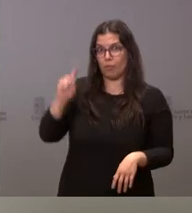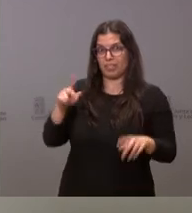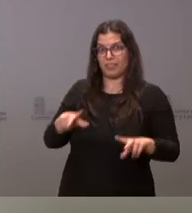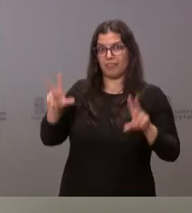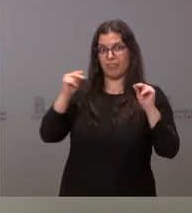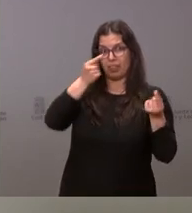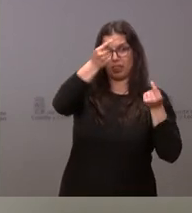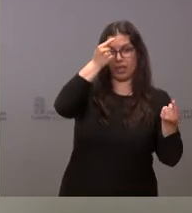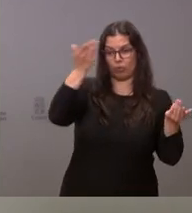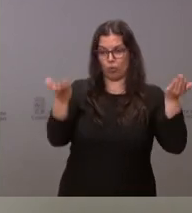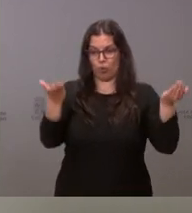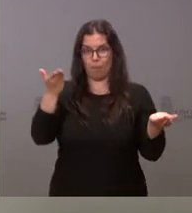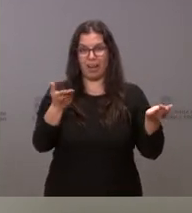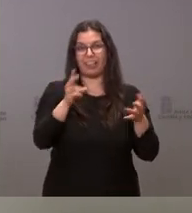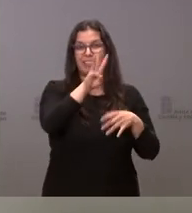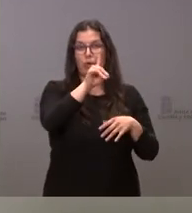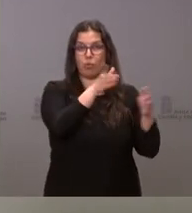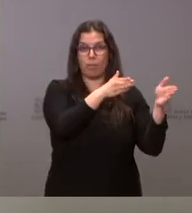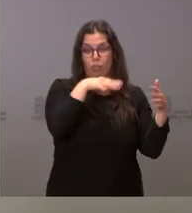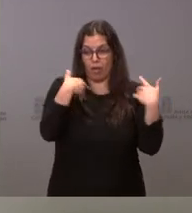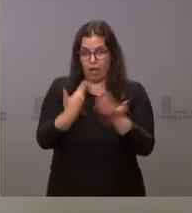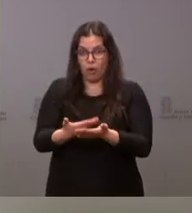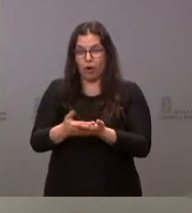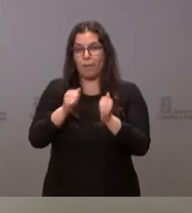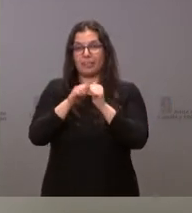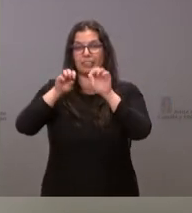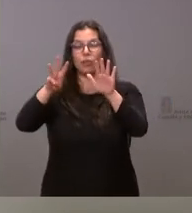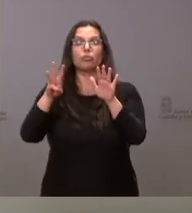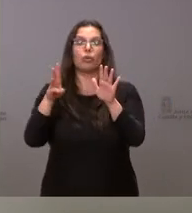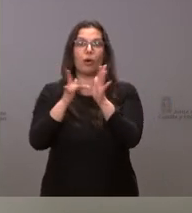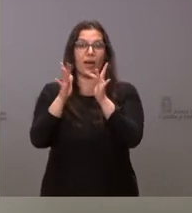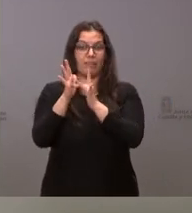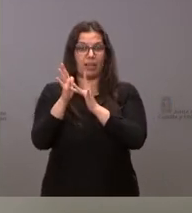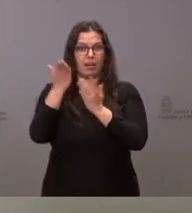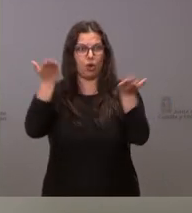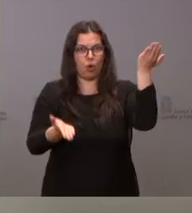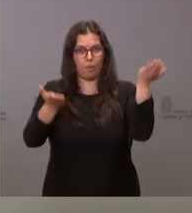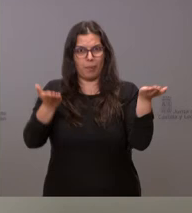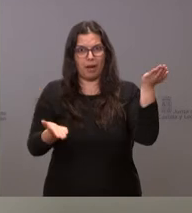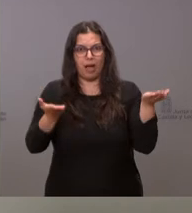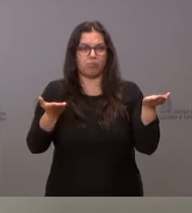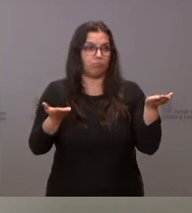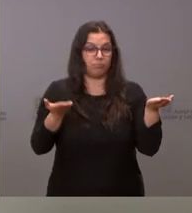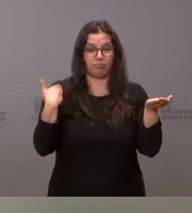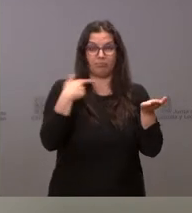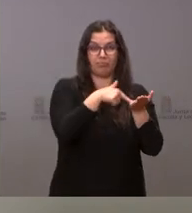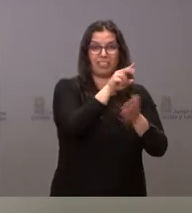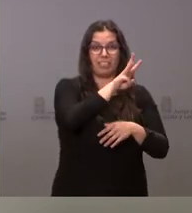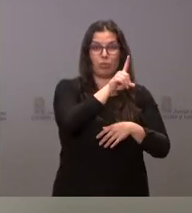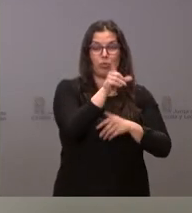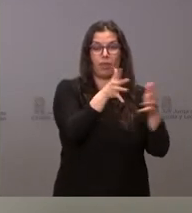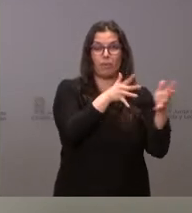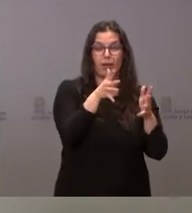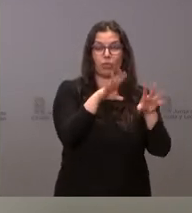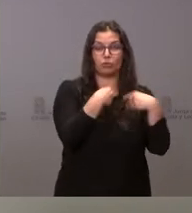Si comparamos los datos con el 31 de marzo, estamos hoy a 28 de abril, pues a 31 de marzo había